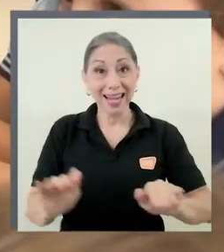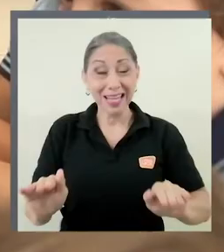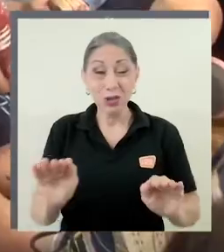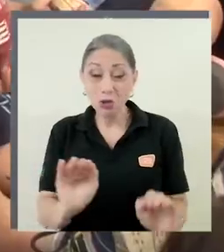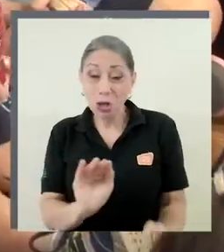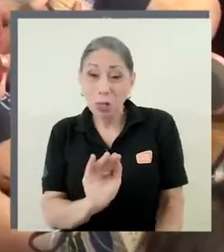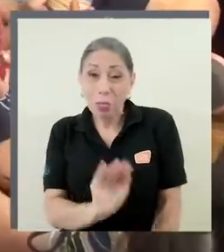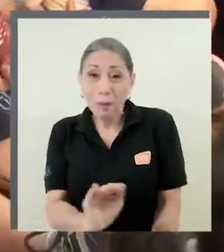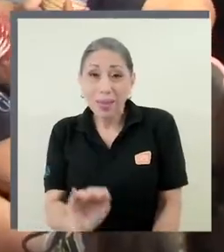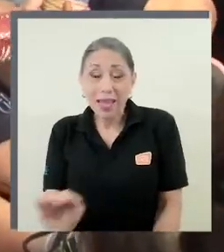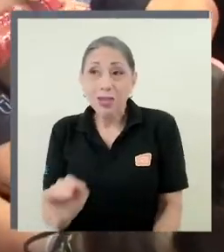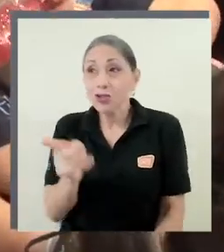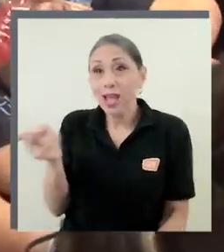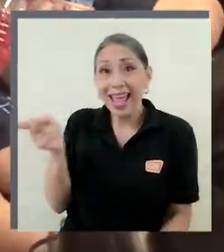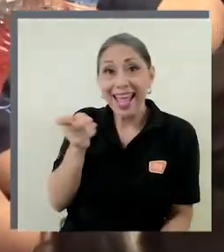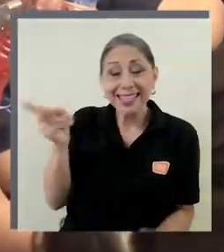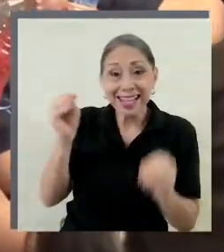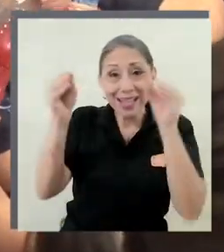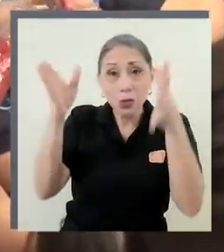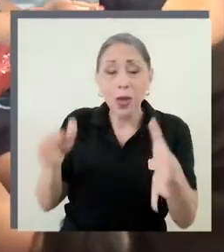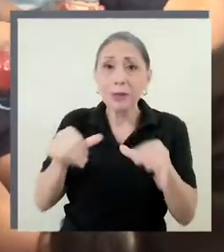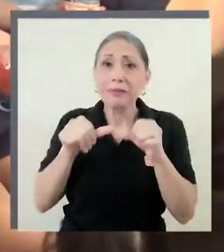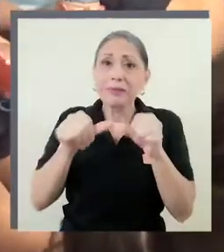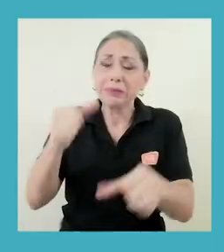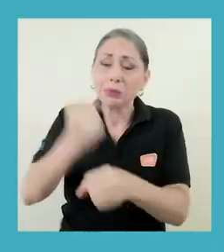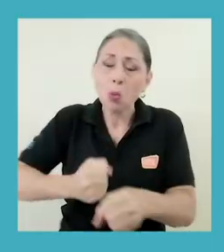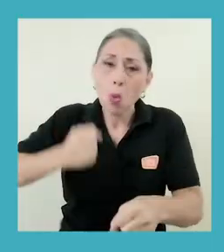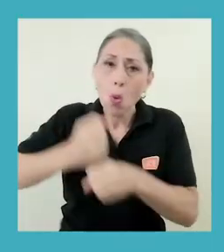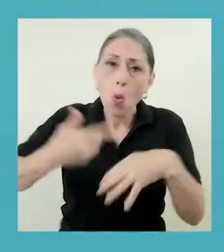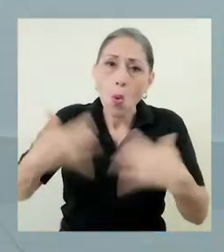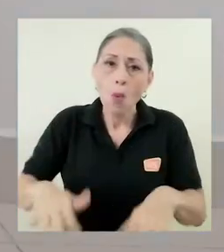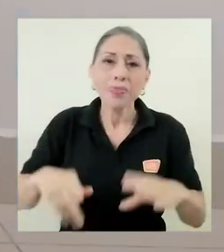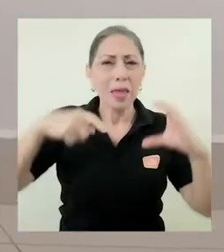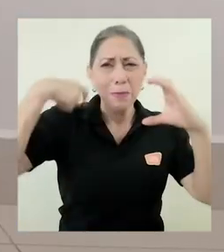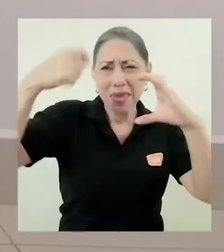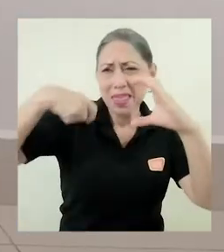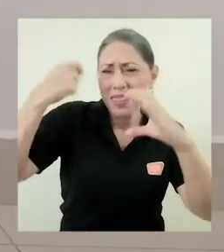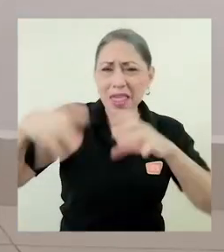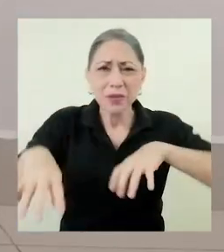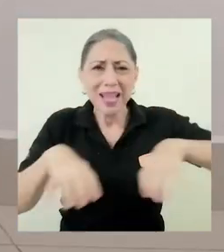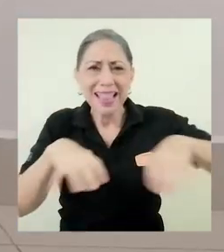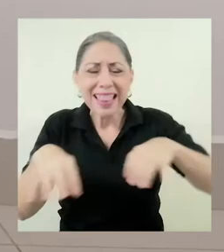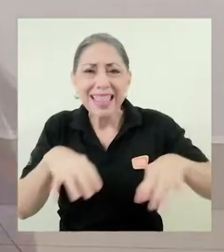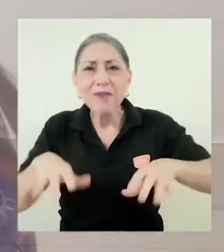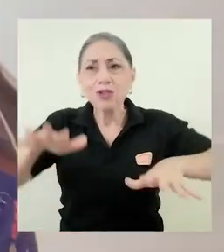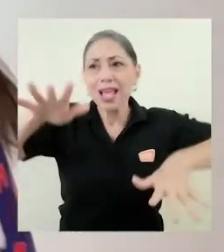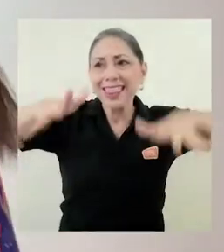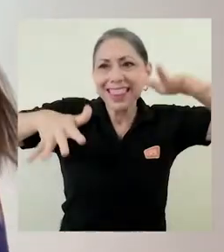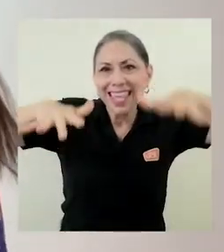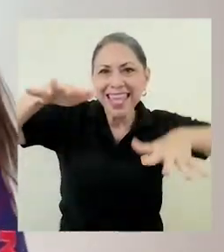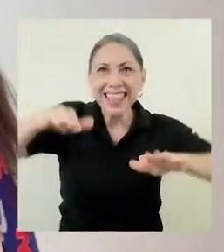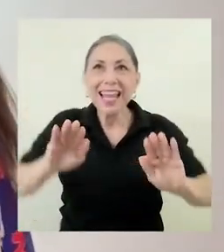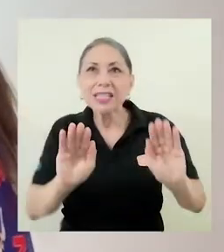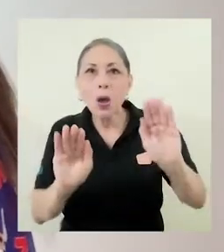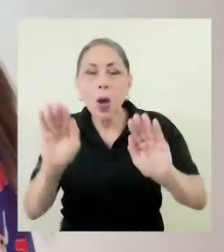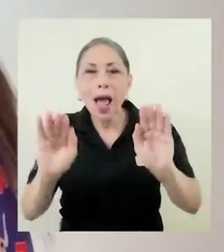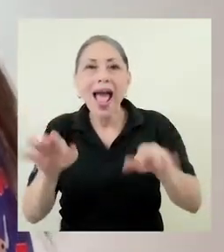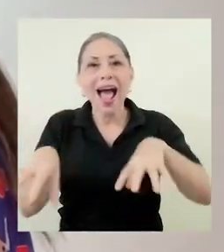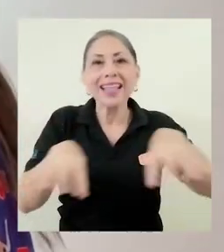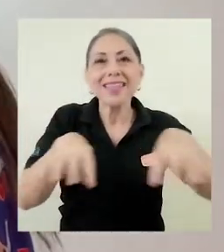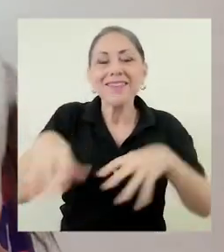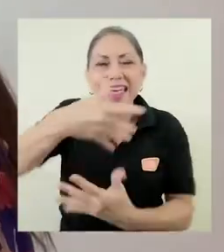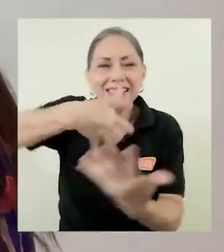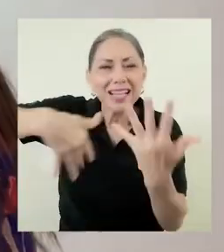educadoras siguen trabajando arduamente. Videos interactivos, sesiones de títeres y las actividades de